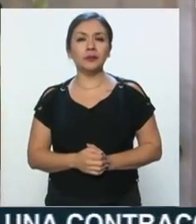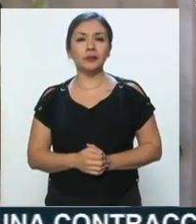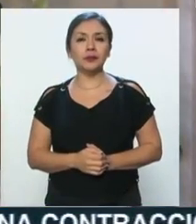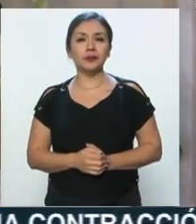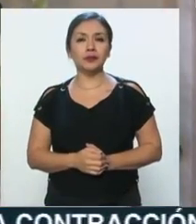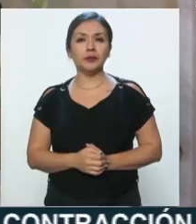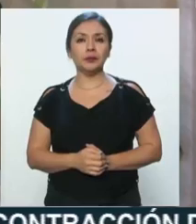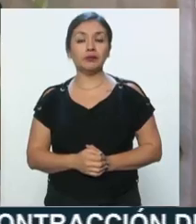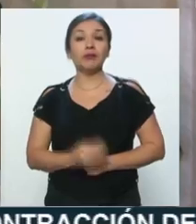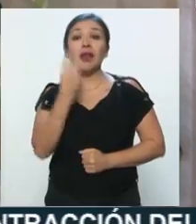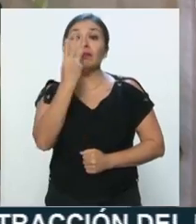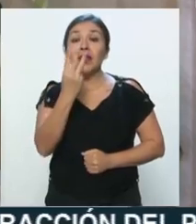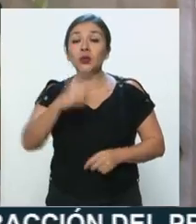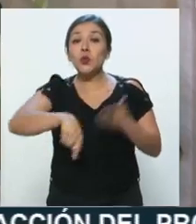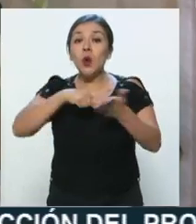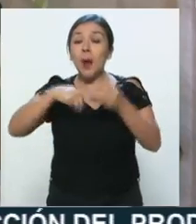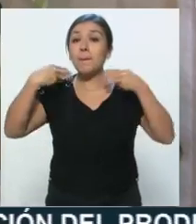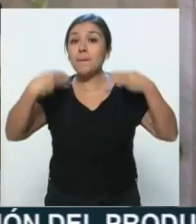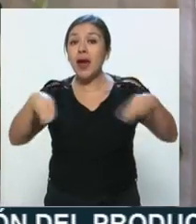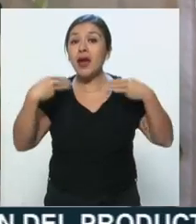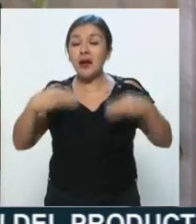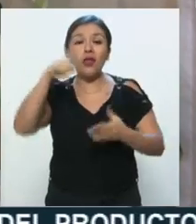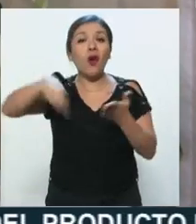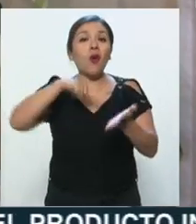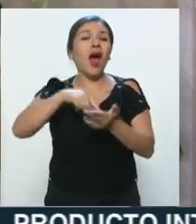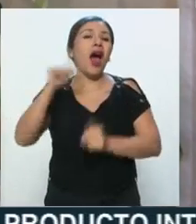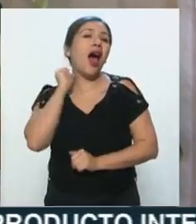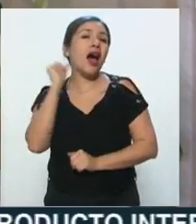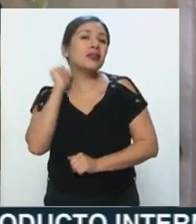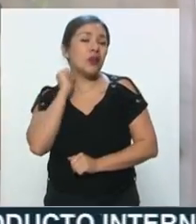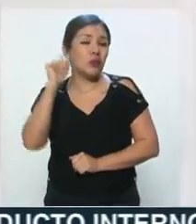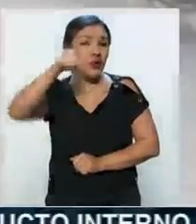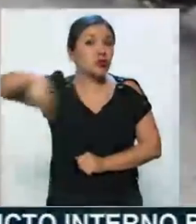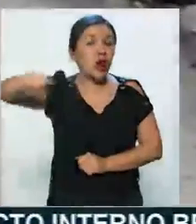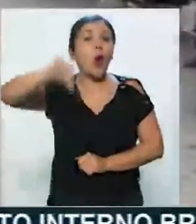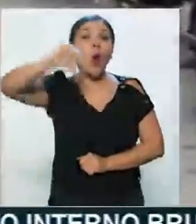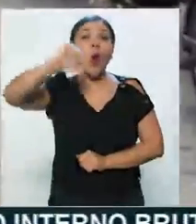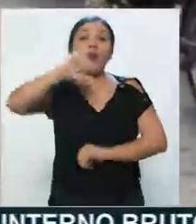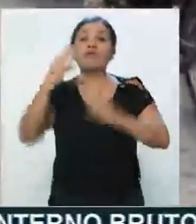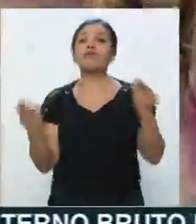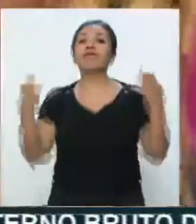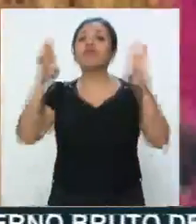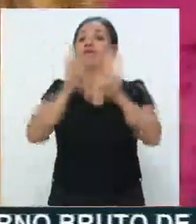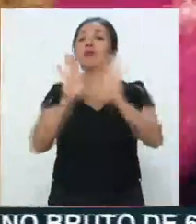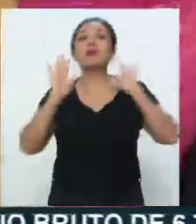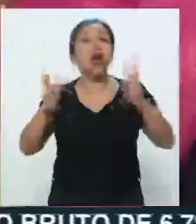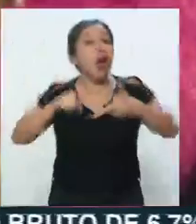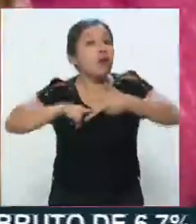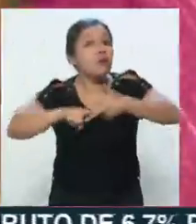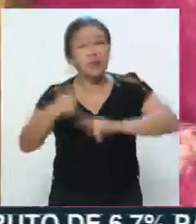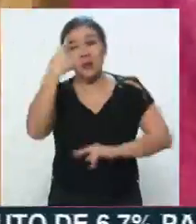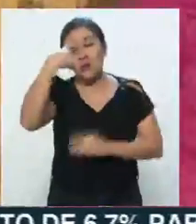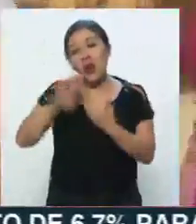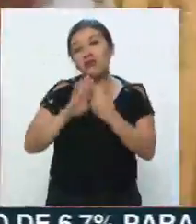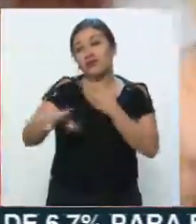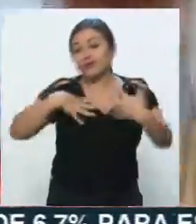Y mire, mercados de la Alcaldía Escapotzalco cerraron ya sus puertas a partir de hoy como medida para evitar contagios de COVID-19.